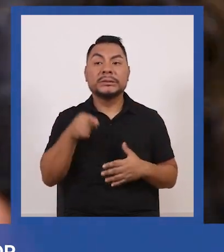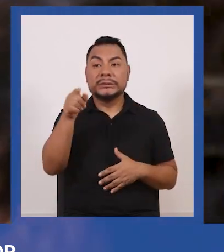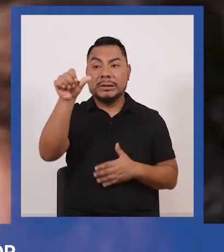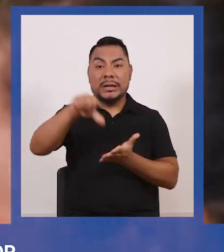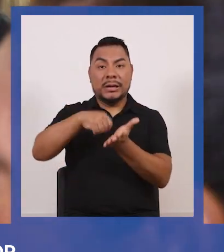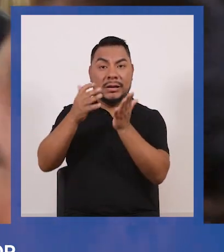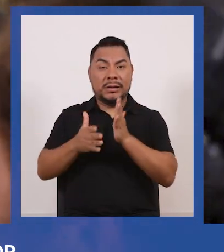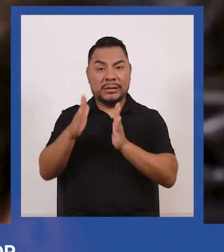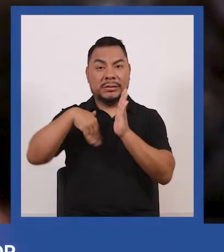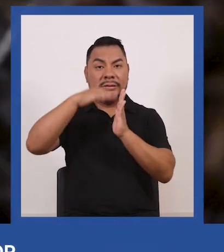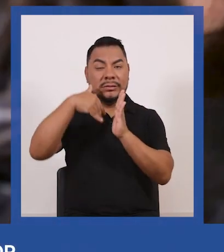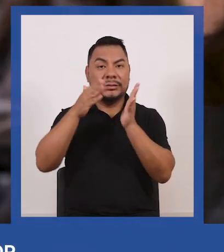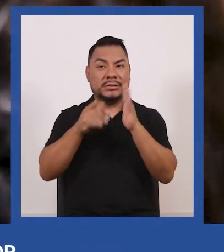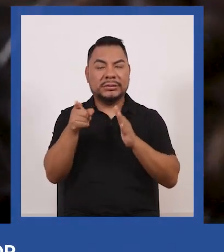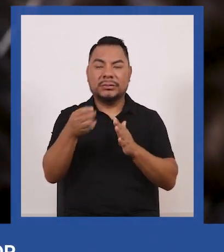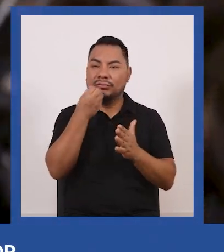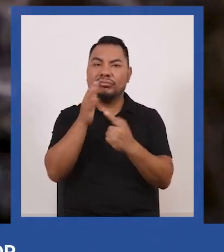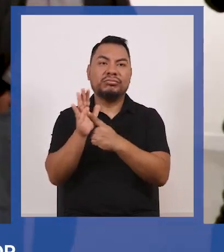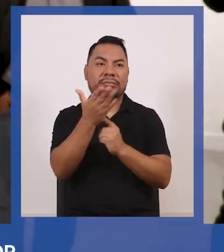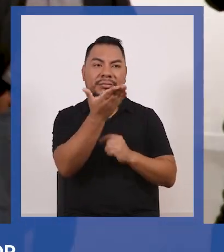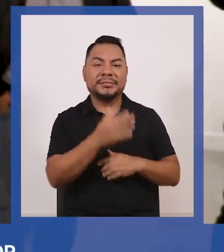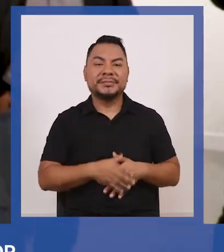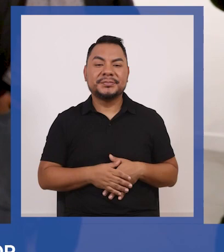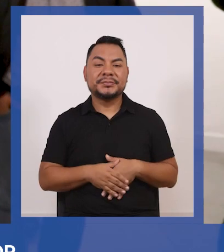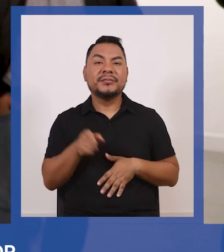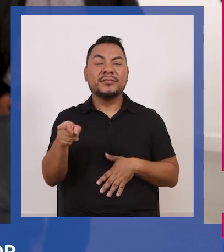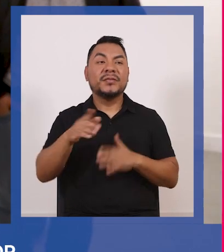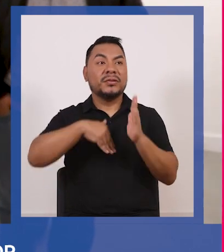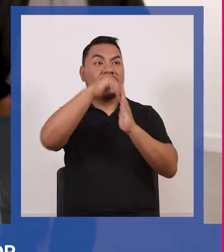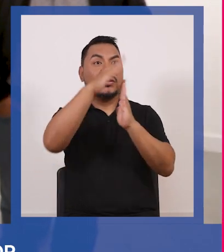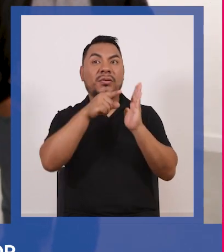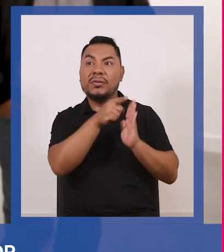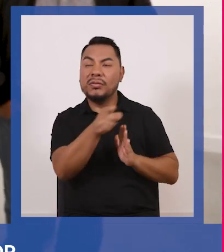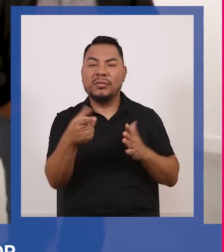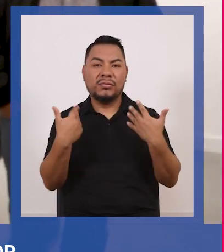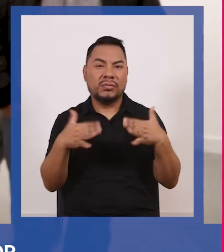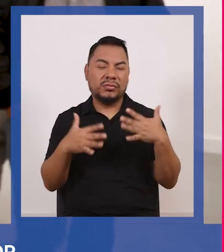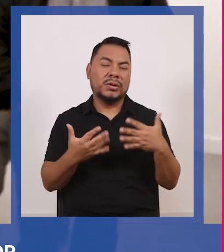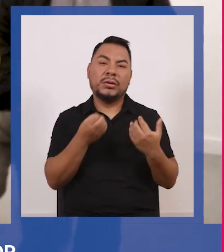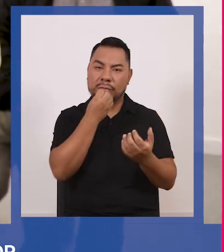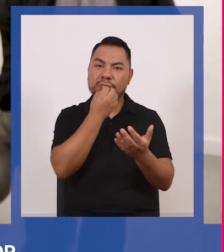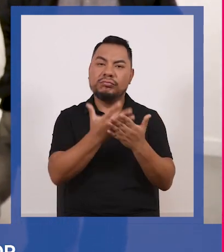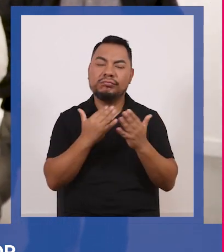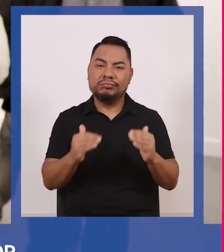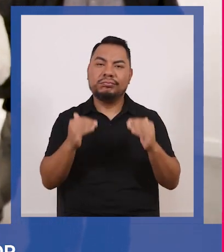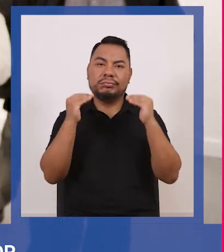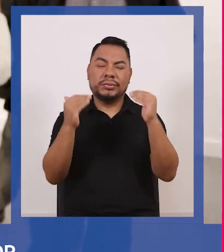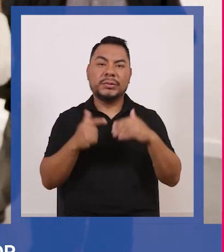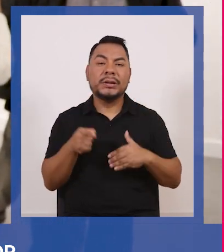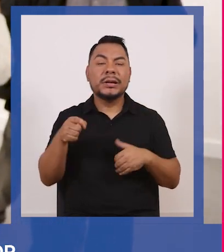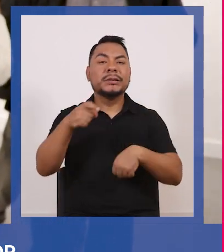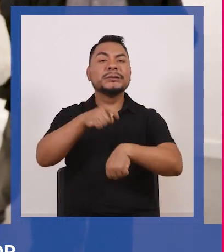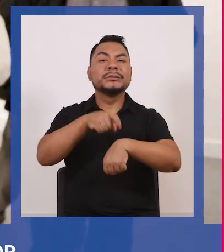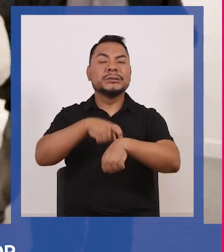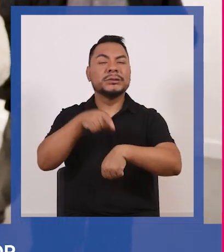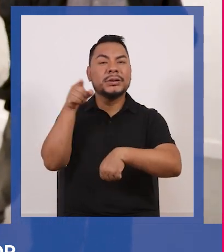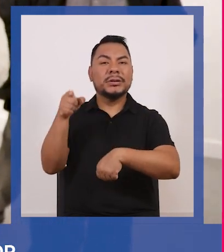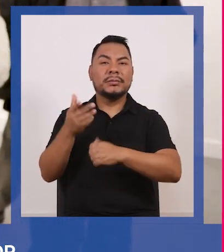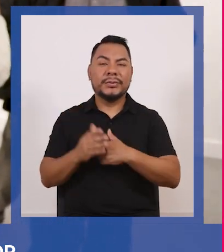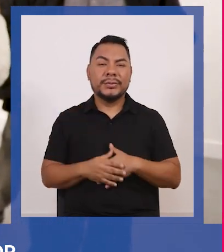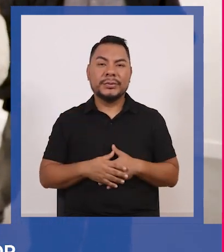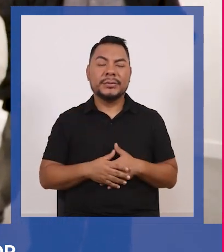artista creo que su obra habla por él sus obras son obras maestras son de una época donde